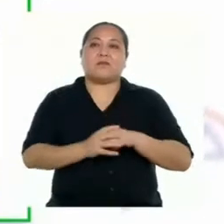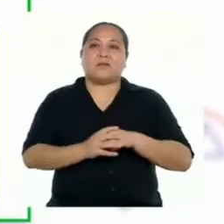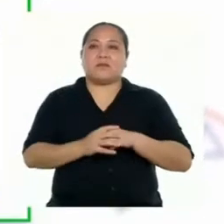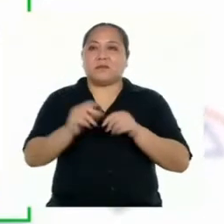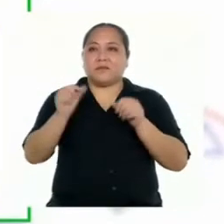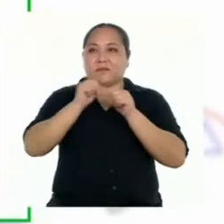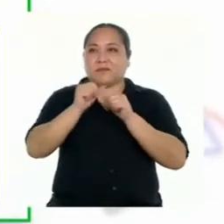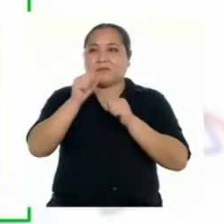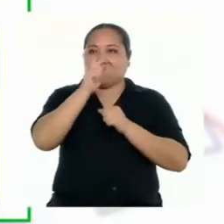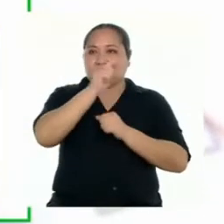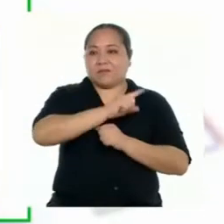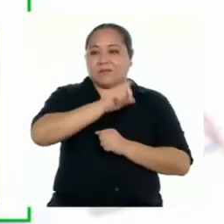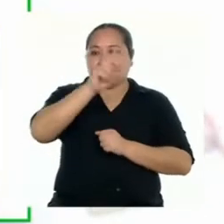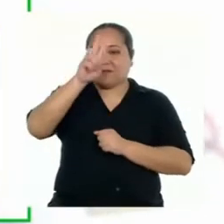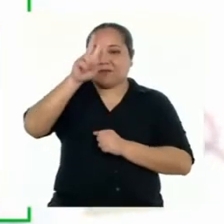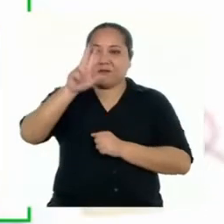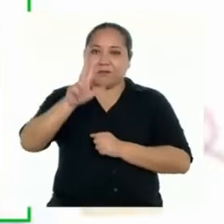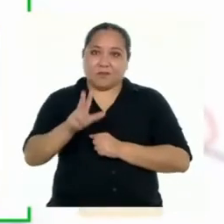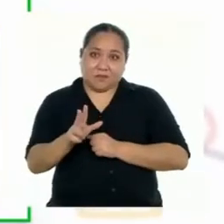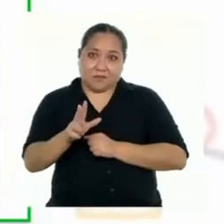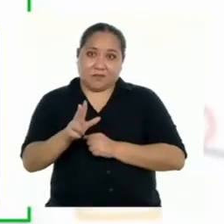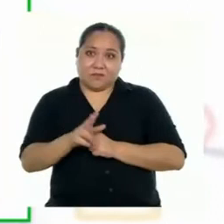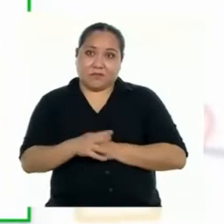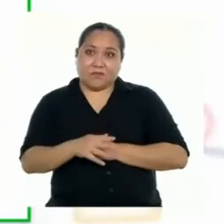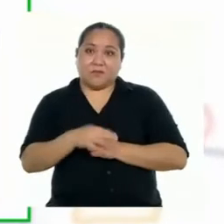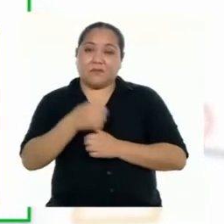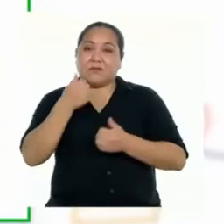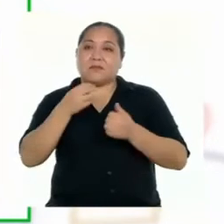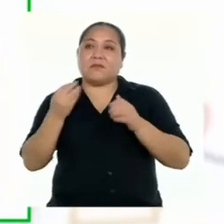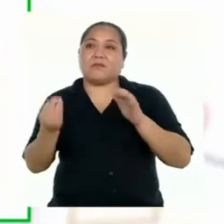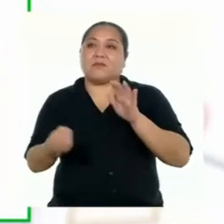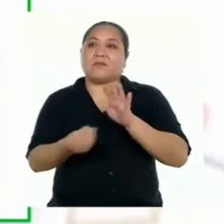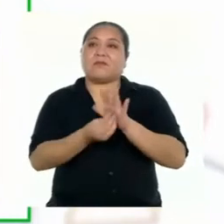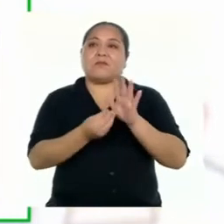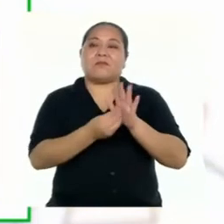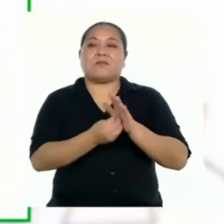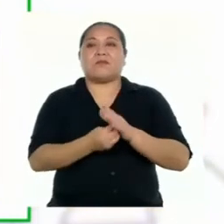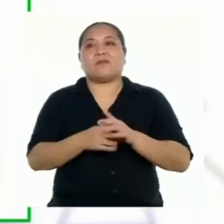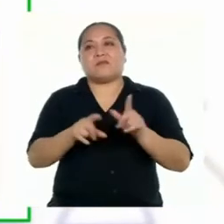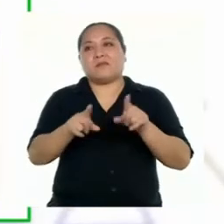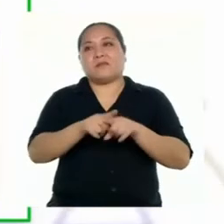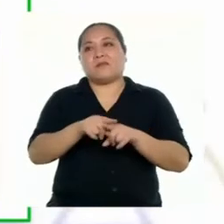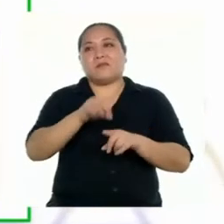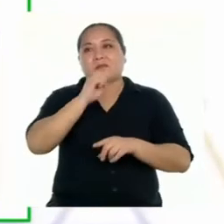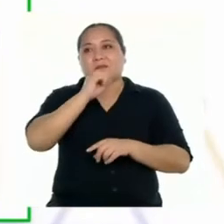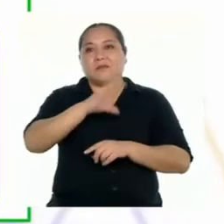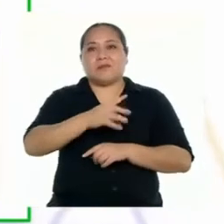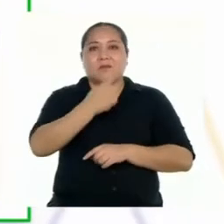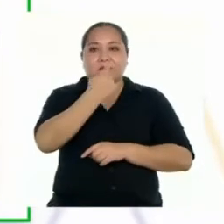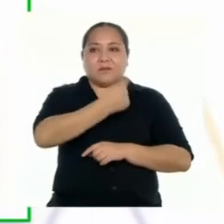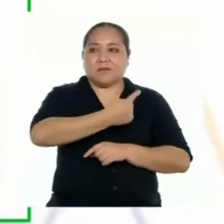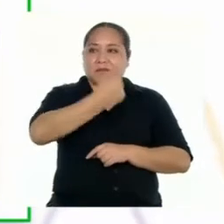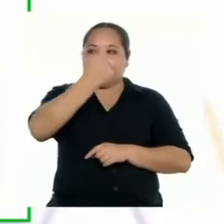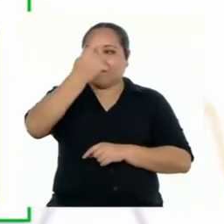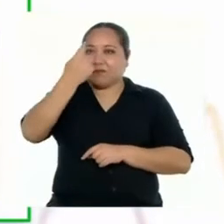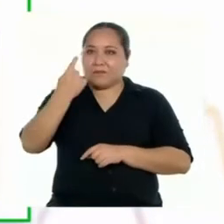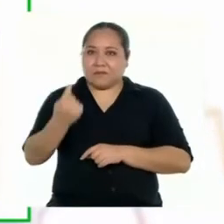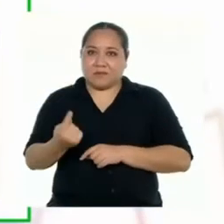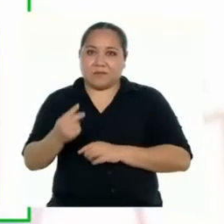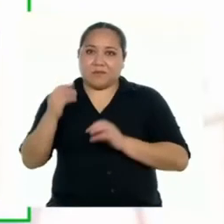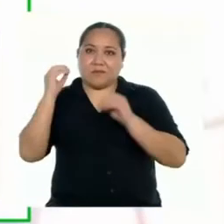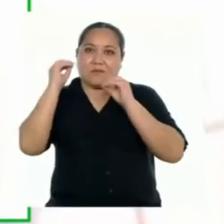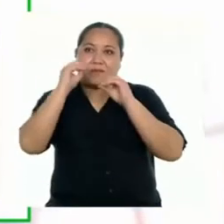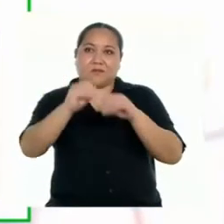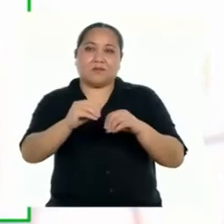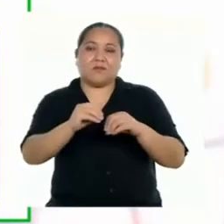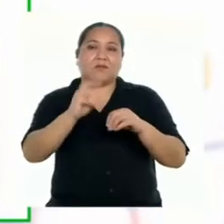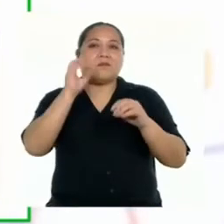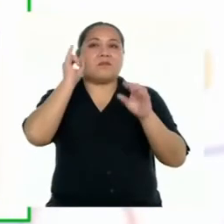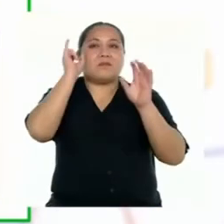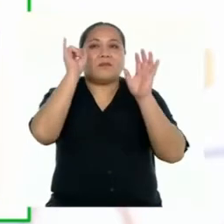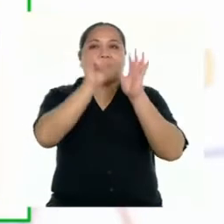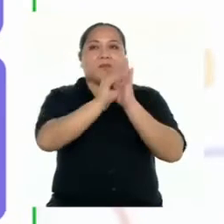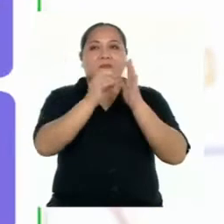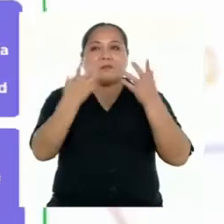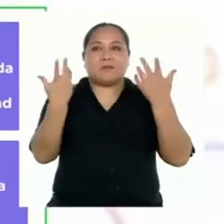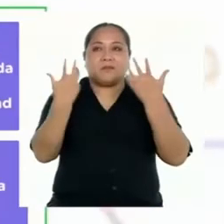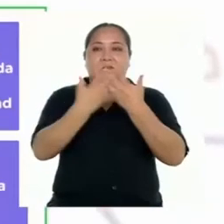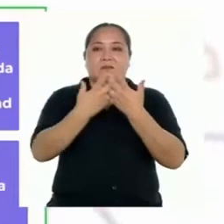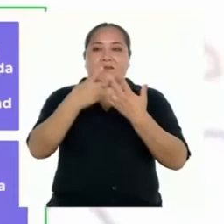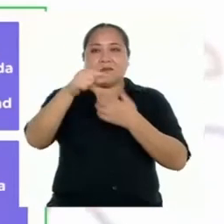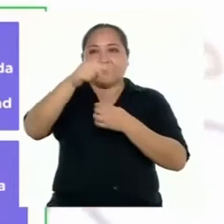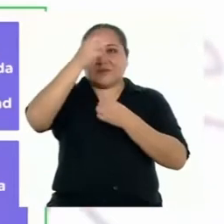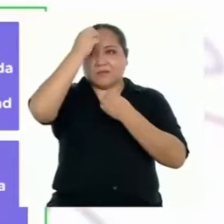Enumeré cuáles eran y en qué aportan. Además, señalé que en cada factor iría una imagen relacionada a la información.